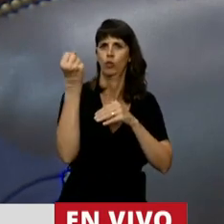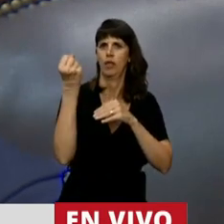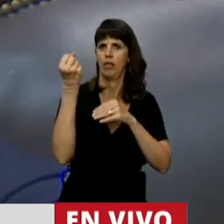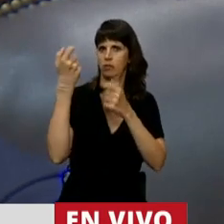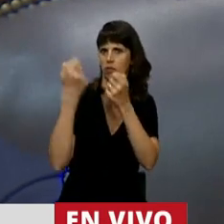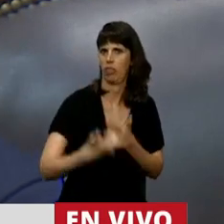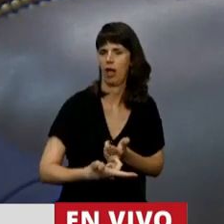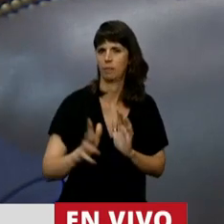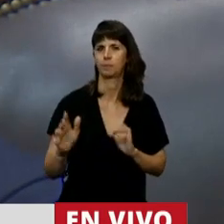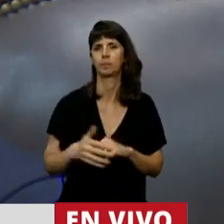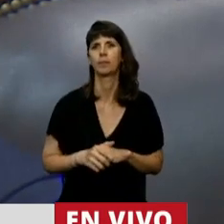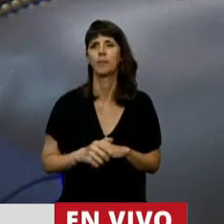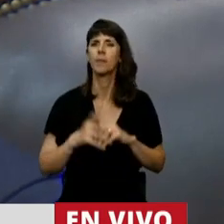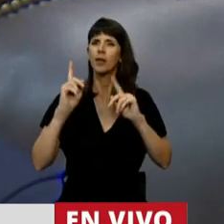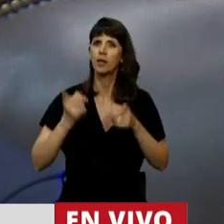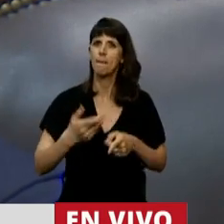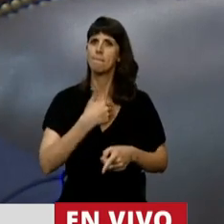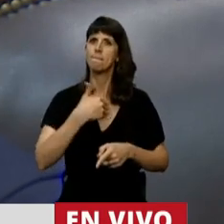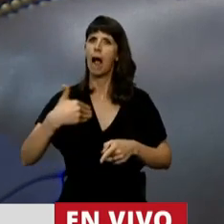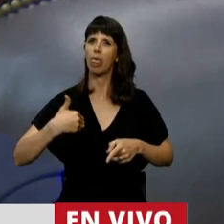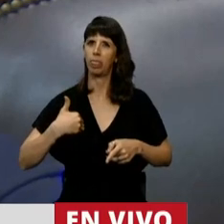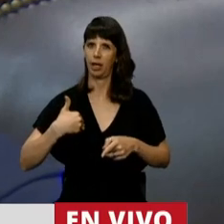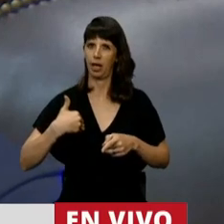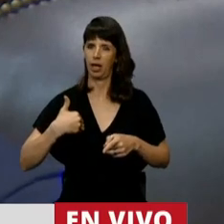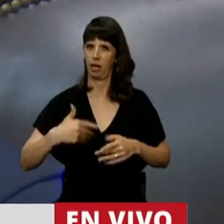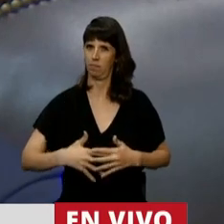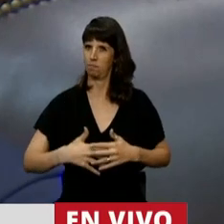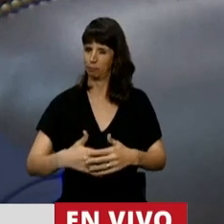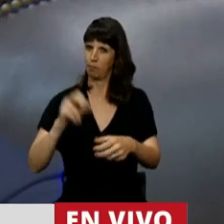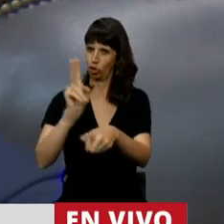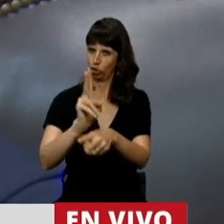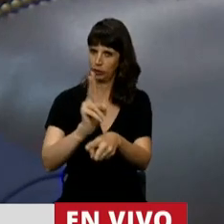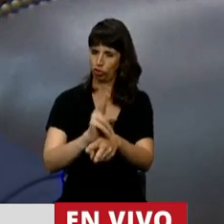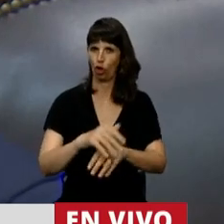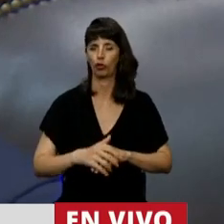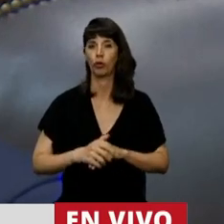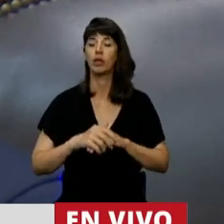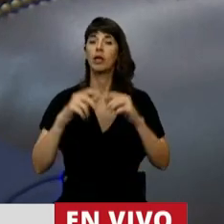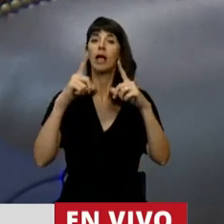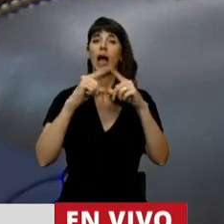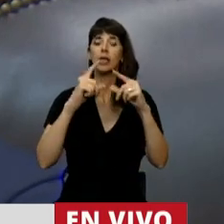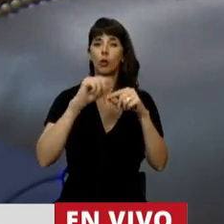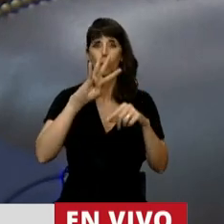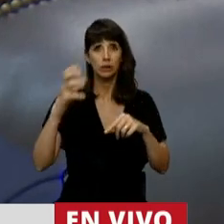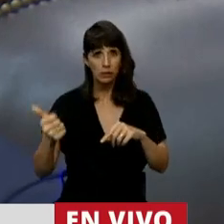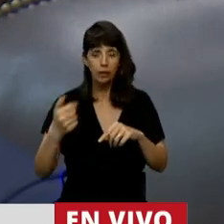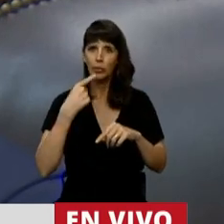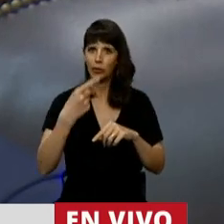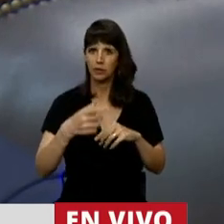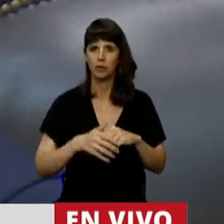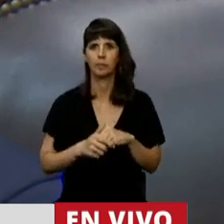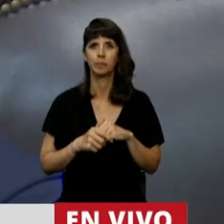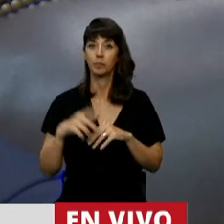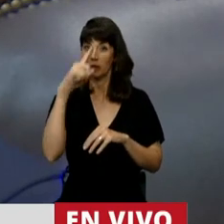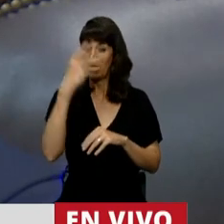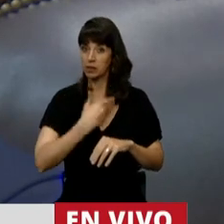A una adecuada protección en la maternidad. Y en el artículo 146, infine, asegura que